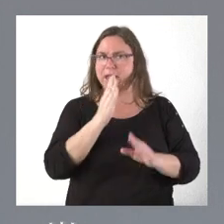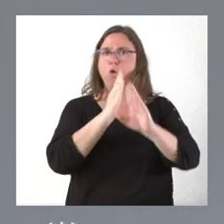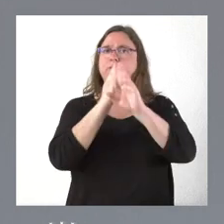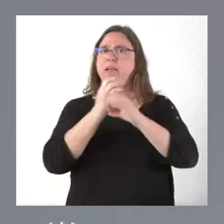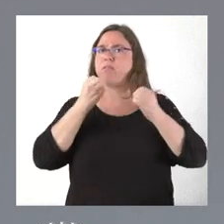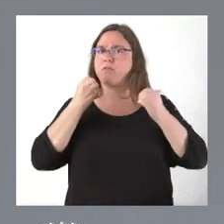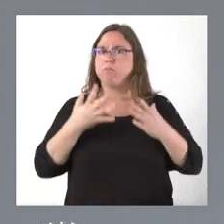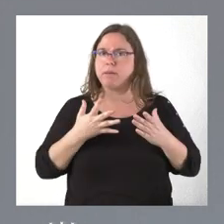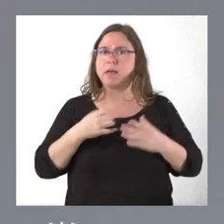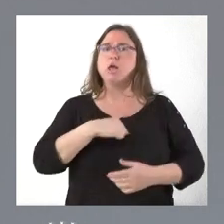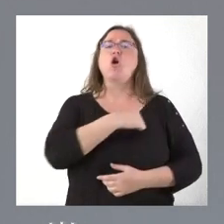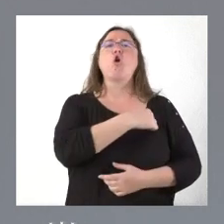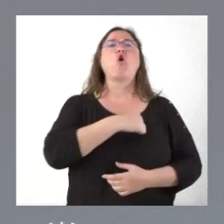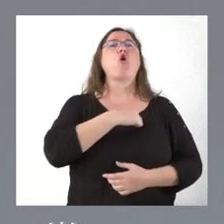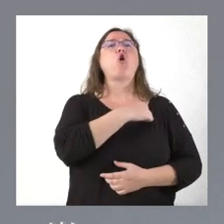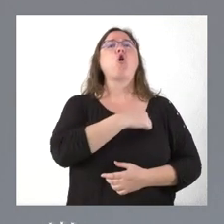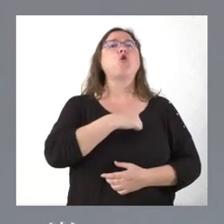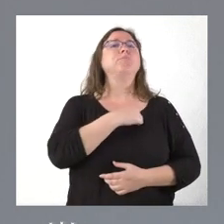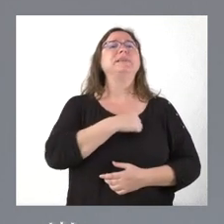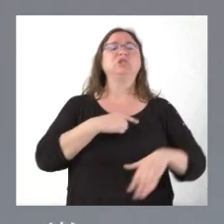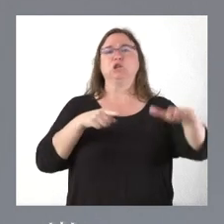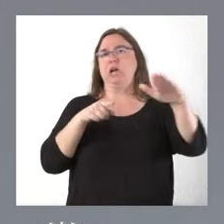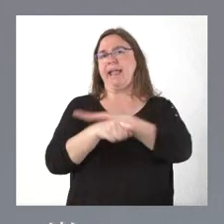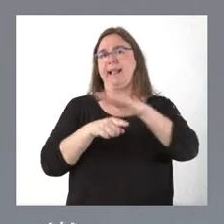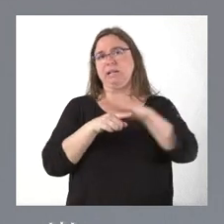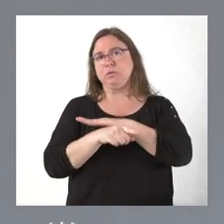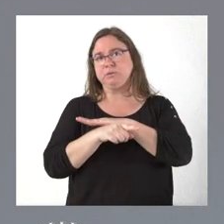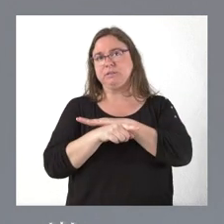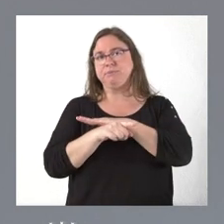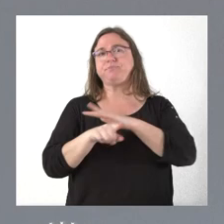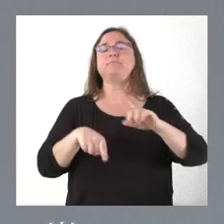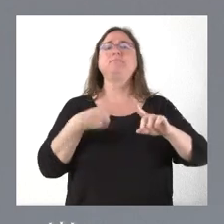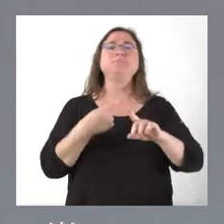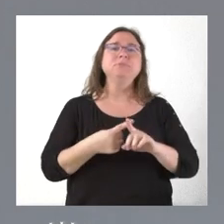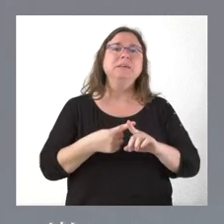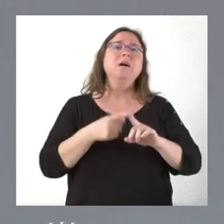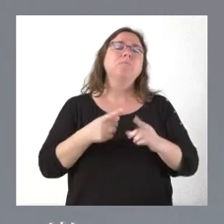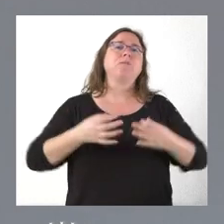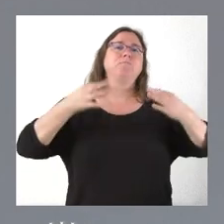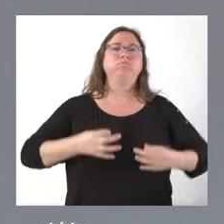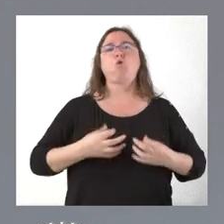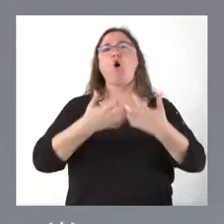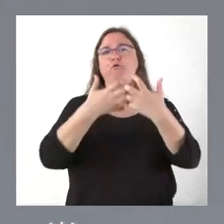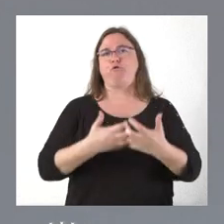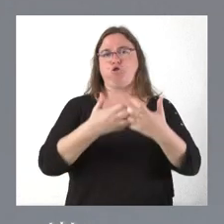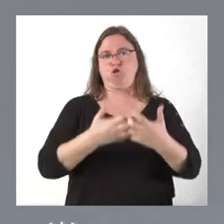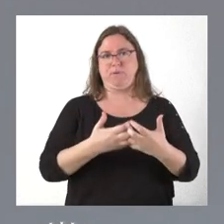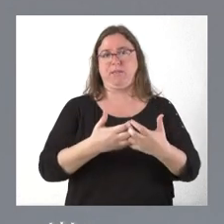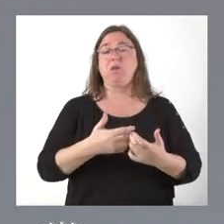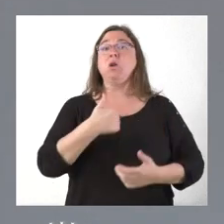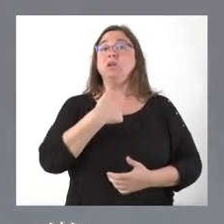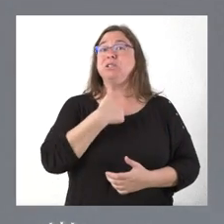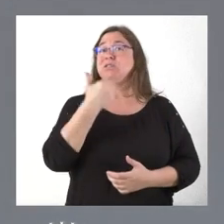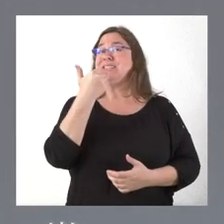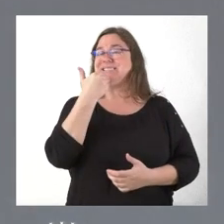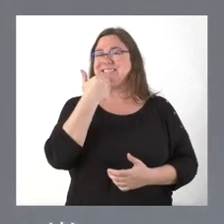tiene una comisión ejecutiva, tiene una comisión ejecutiva y está ya en pleno funcionamiento, yo sí me he